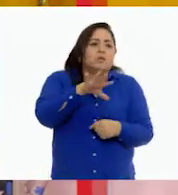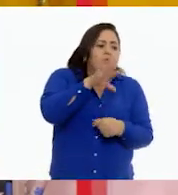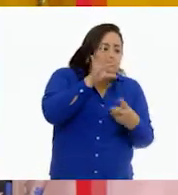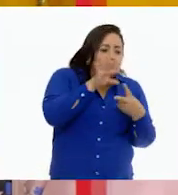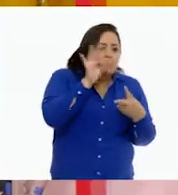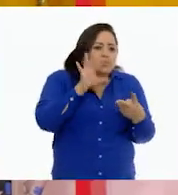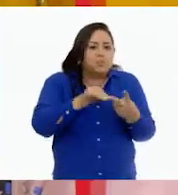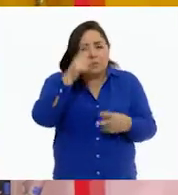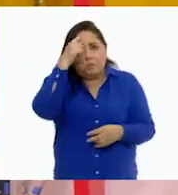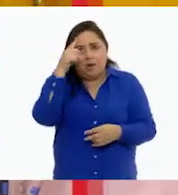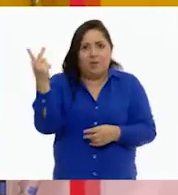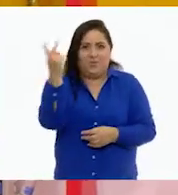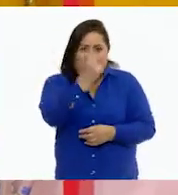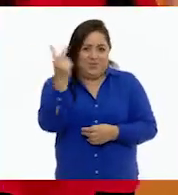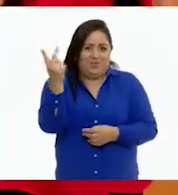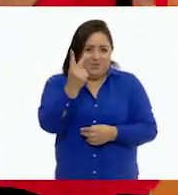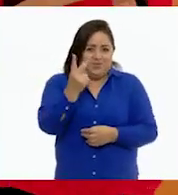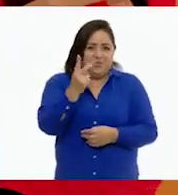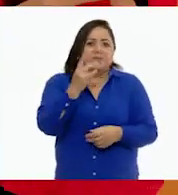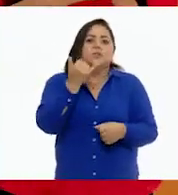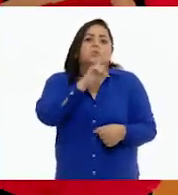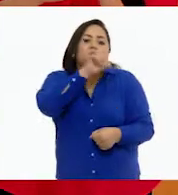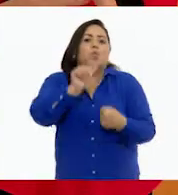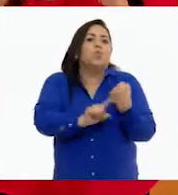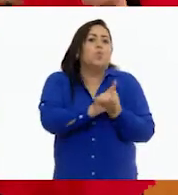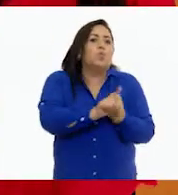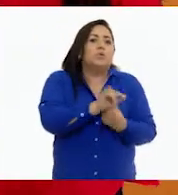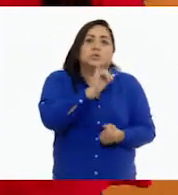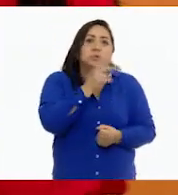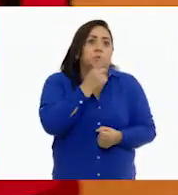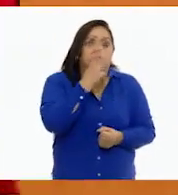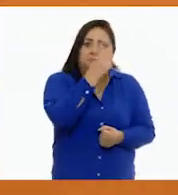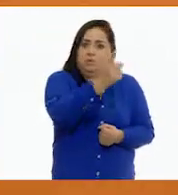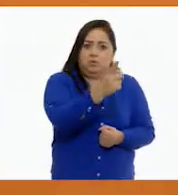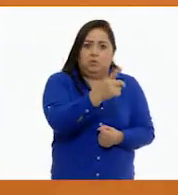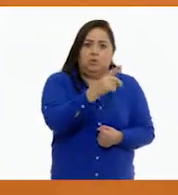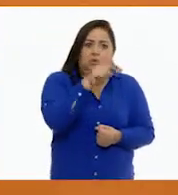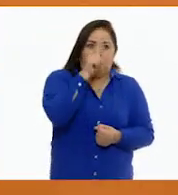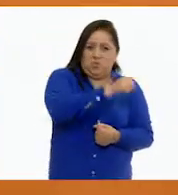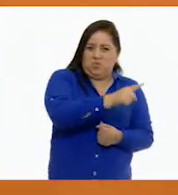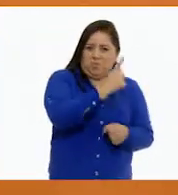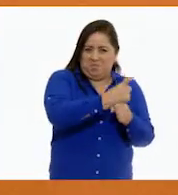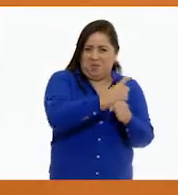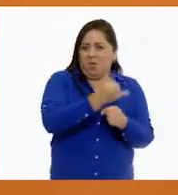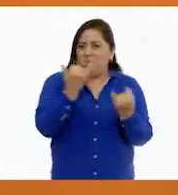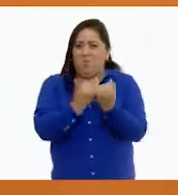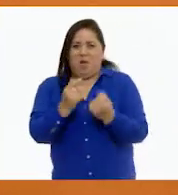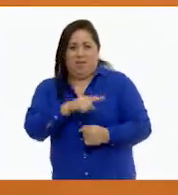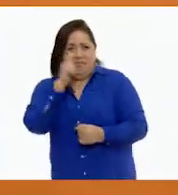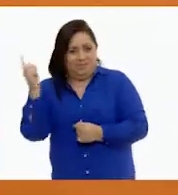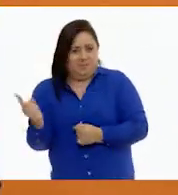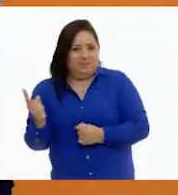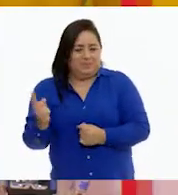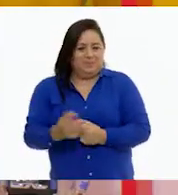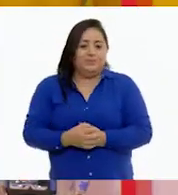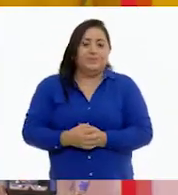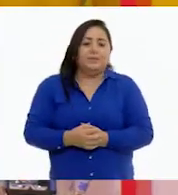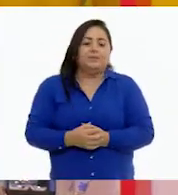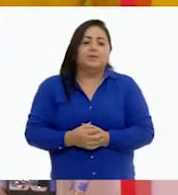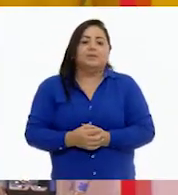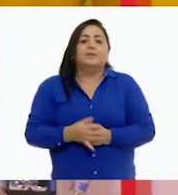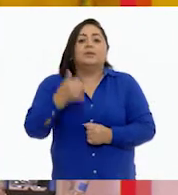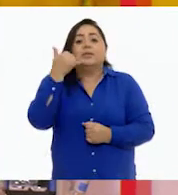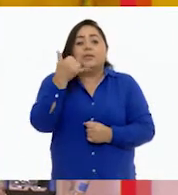soluciones para ambos y qué consecuencias podía traer tanto una opción como otra. Y